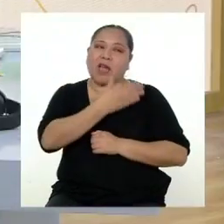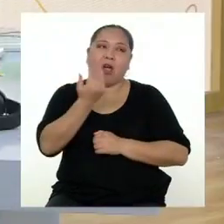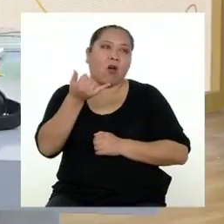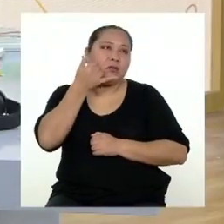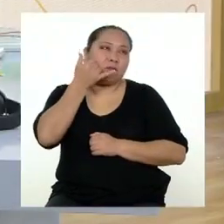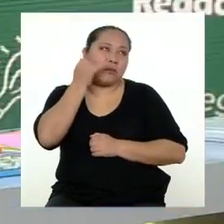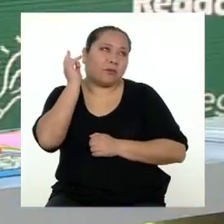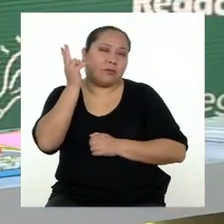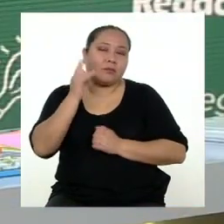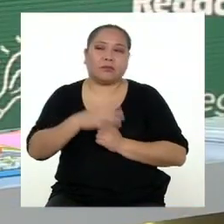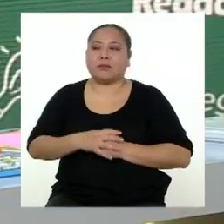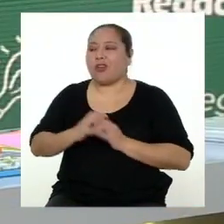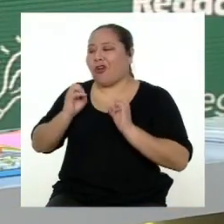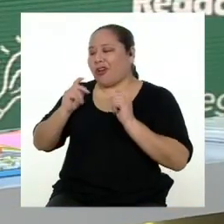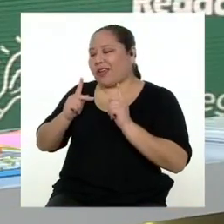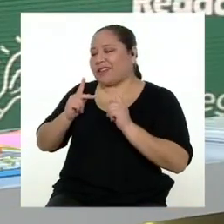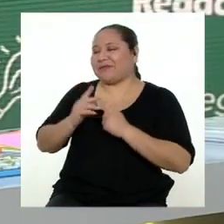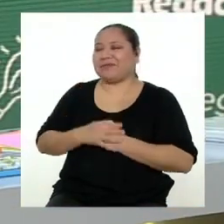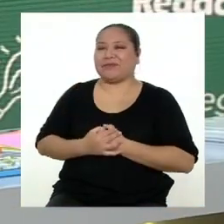Muy cierto.